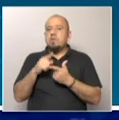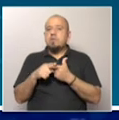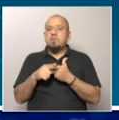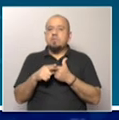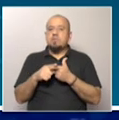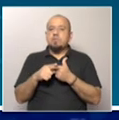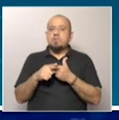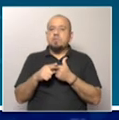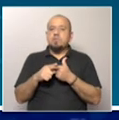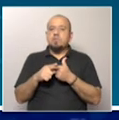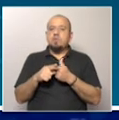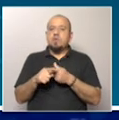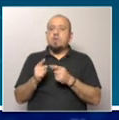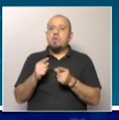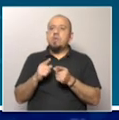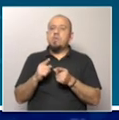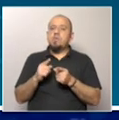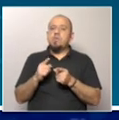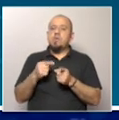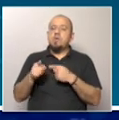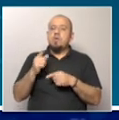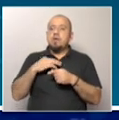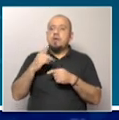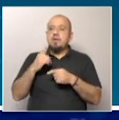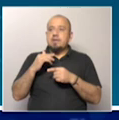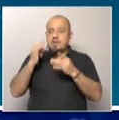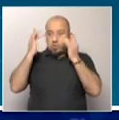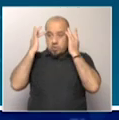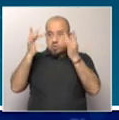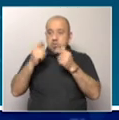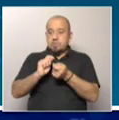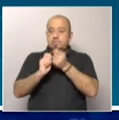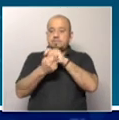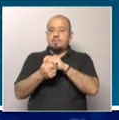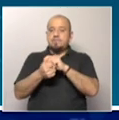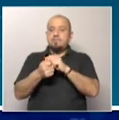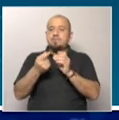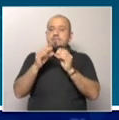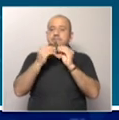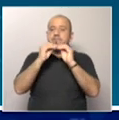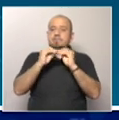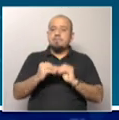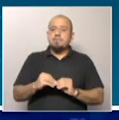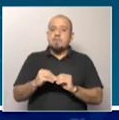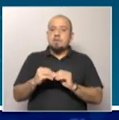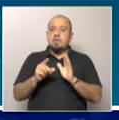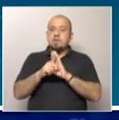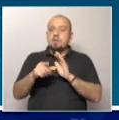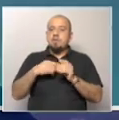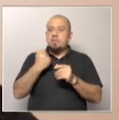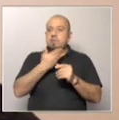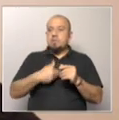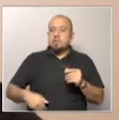un ejemplo de manual, la reforma de la educación introducida por el presupuesto del presidente